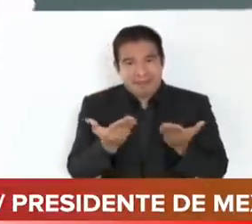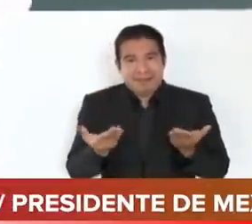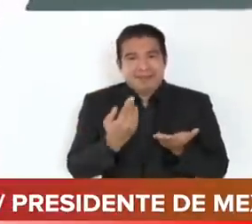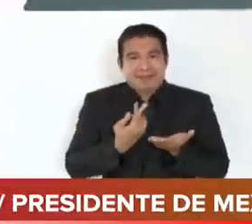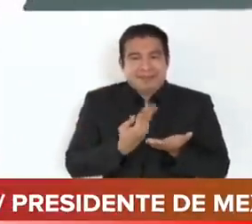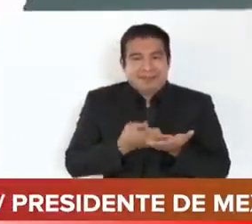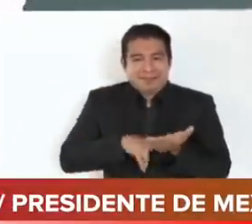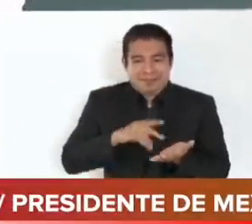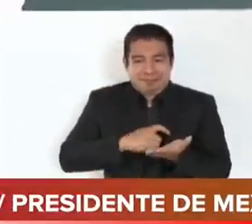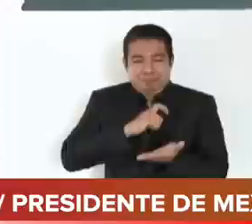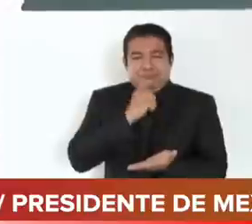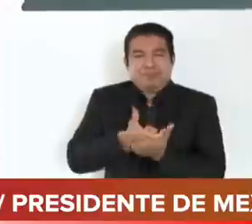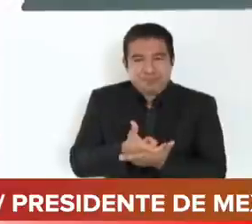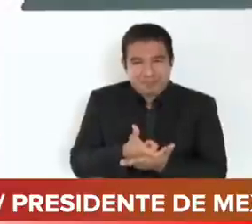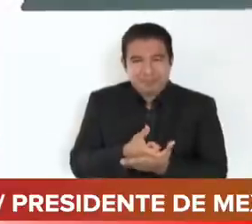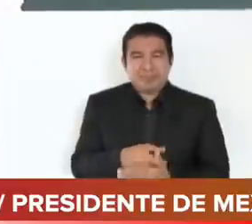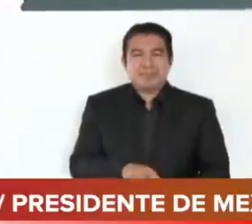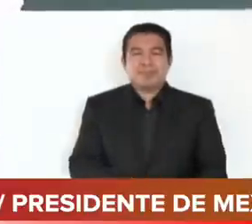comunidades.